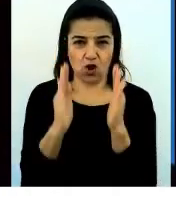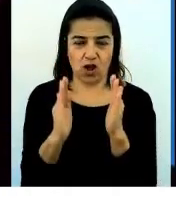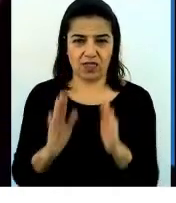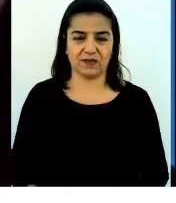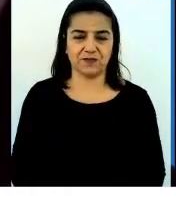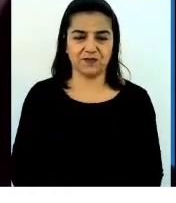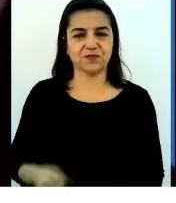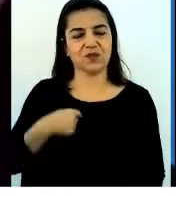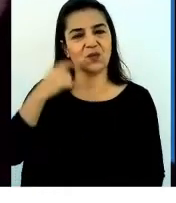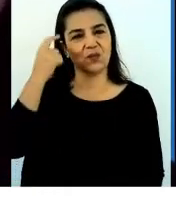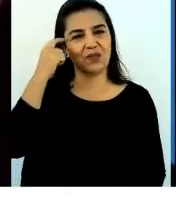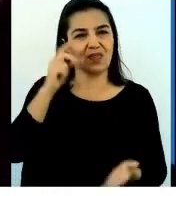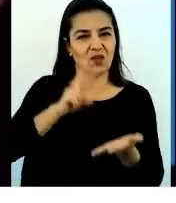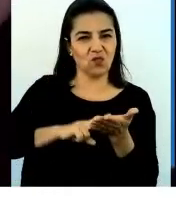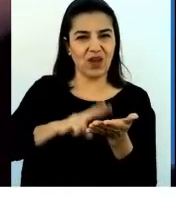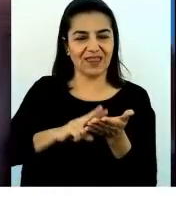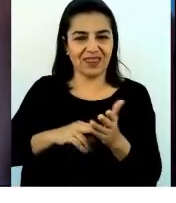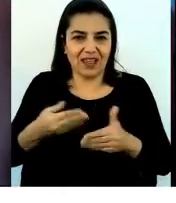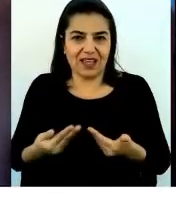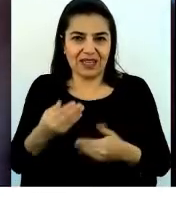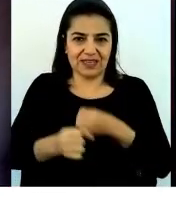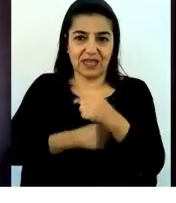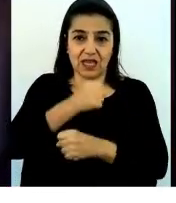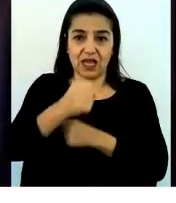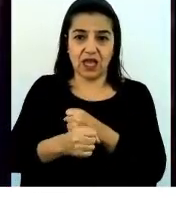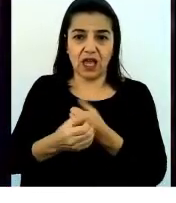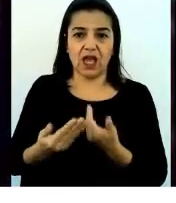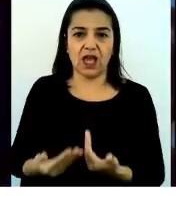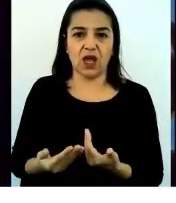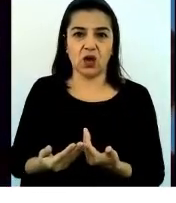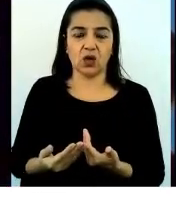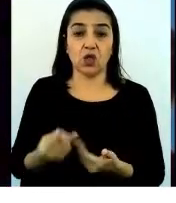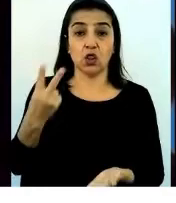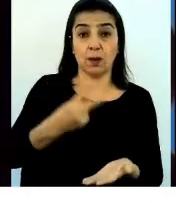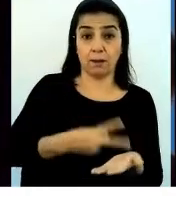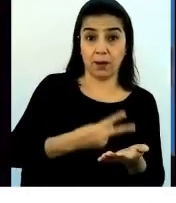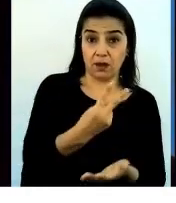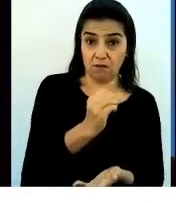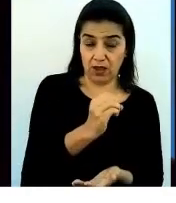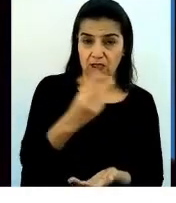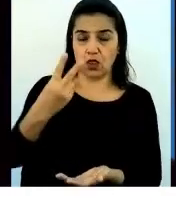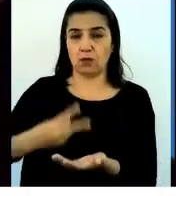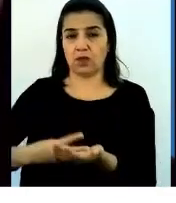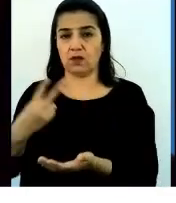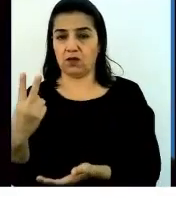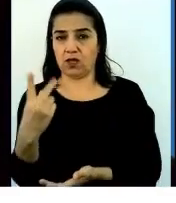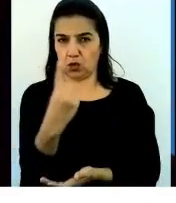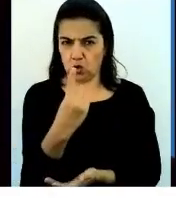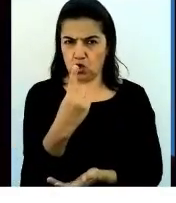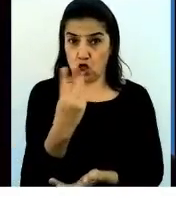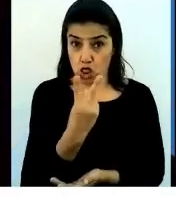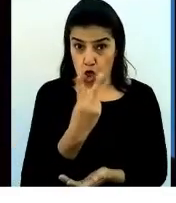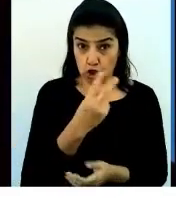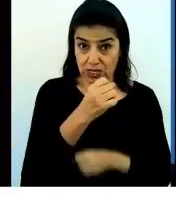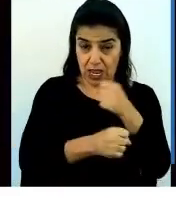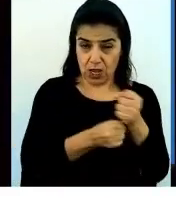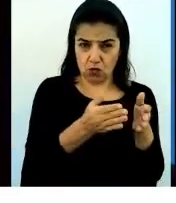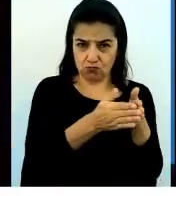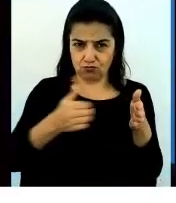que en este año, en 2021, necesitamos pensar más que nunca,